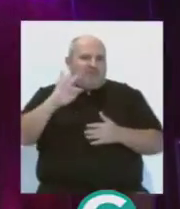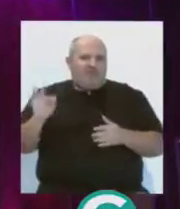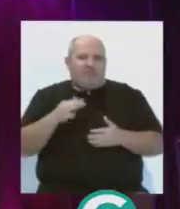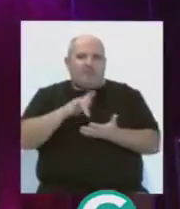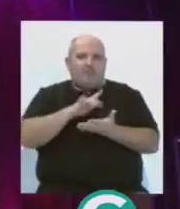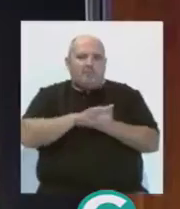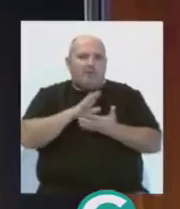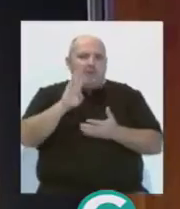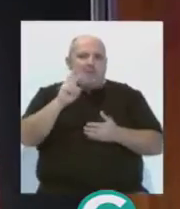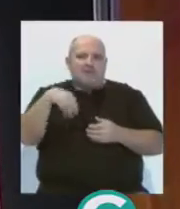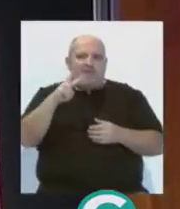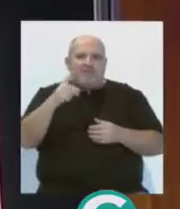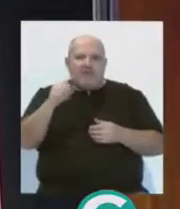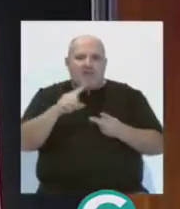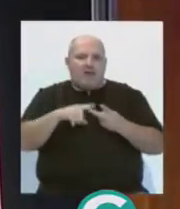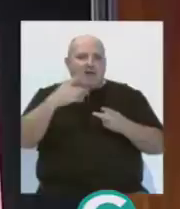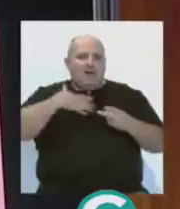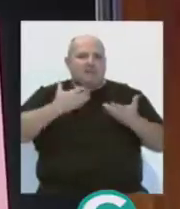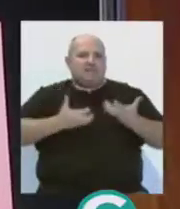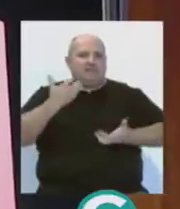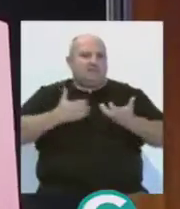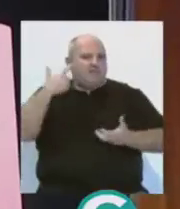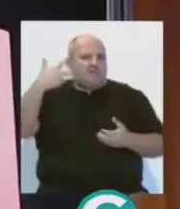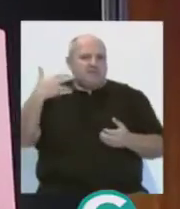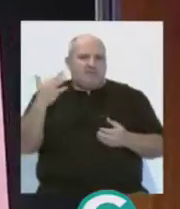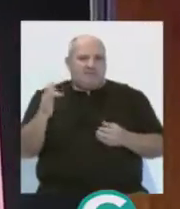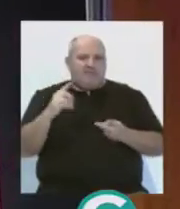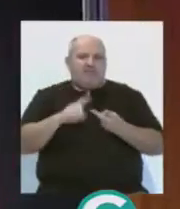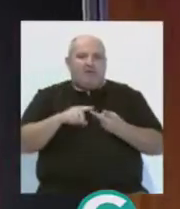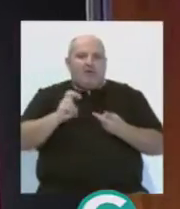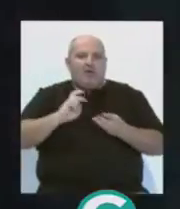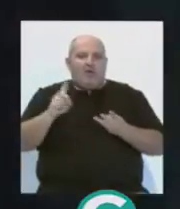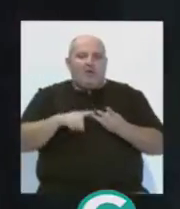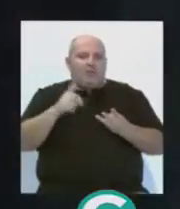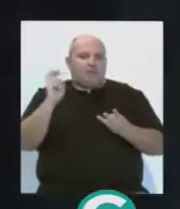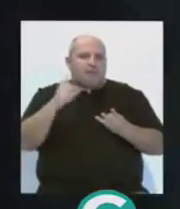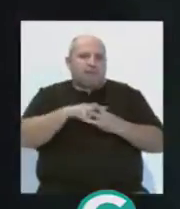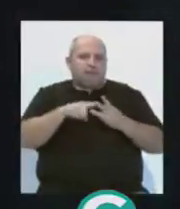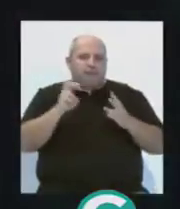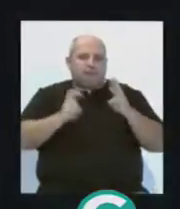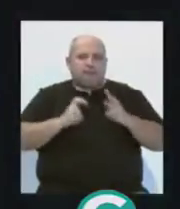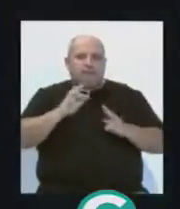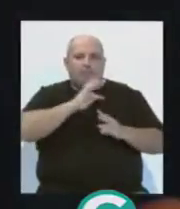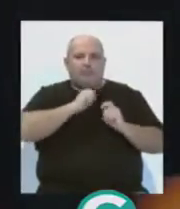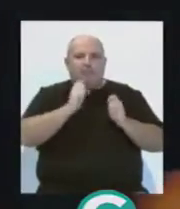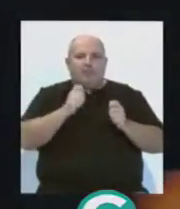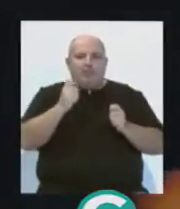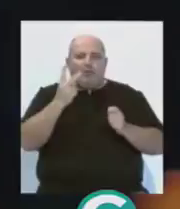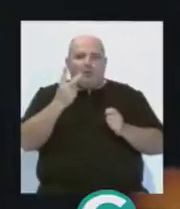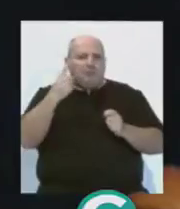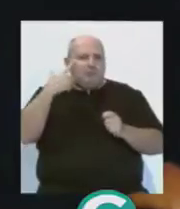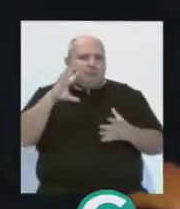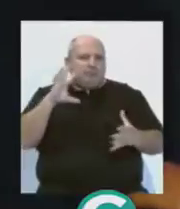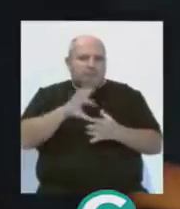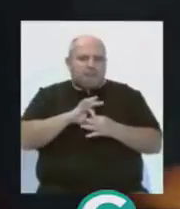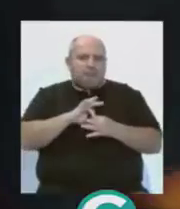malagueña Pasión Vega, el chef del mar Ángel León y el periodista Ángel Espósito se reunieron en esta ocasión dos entidades muy